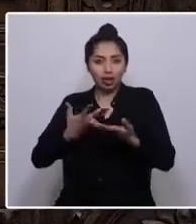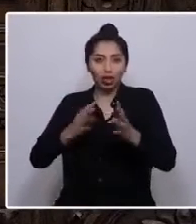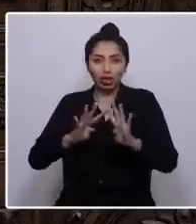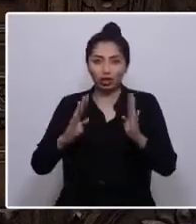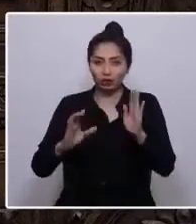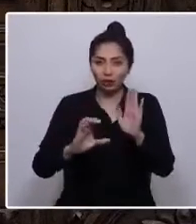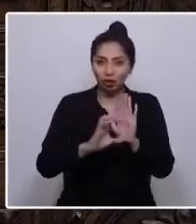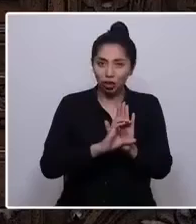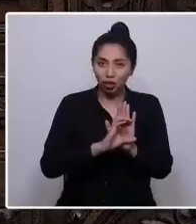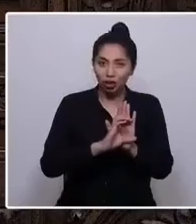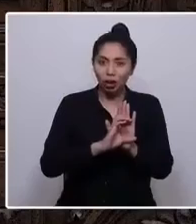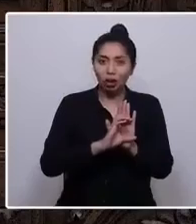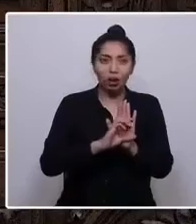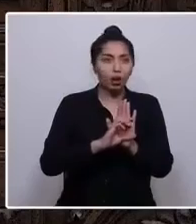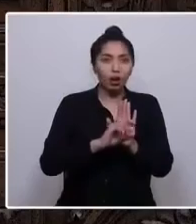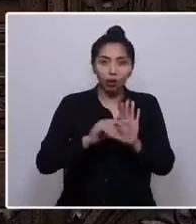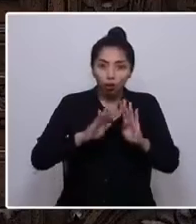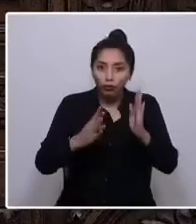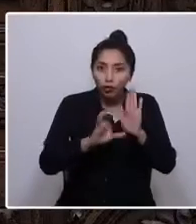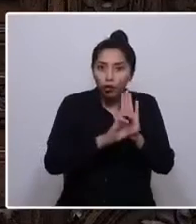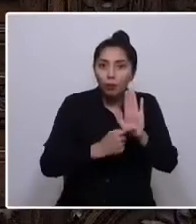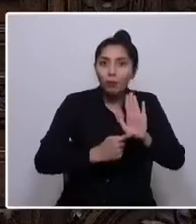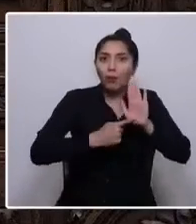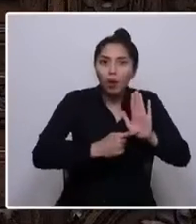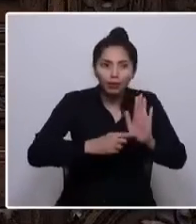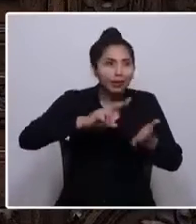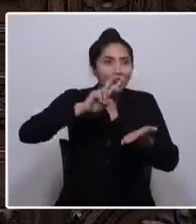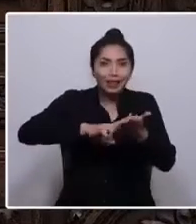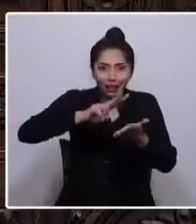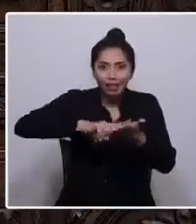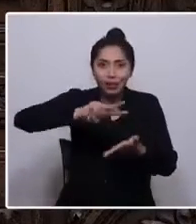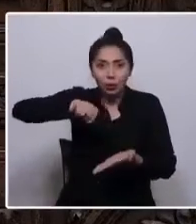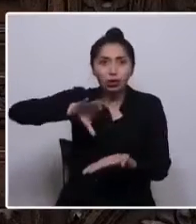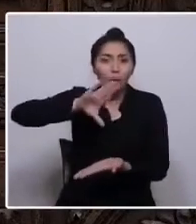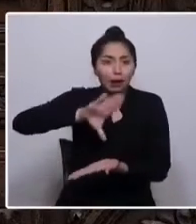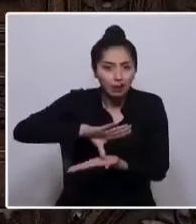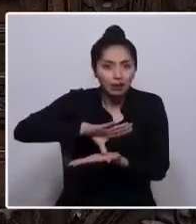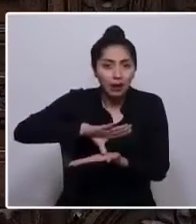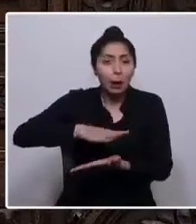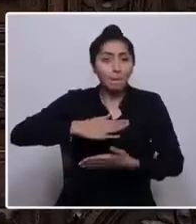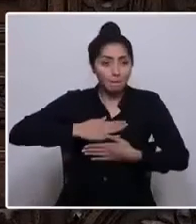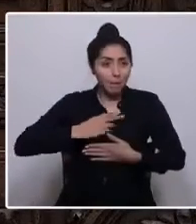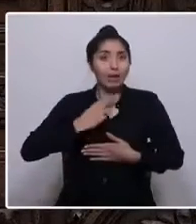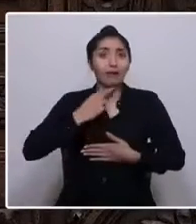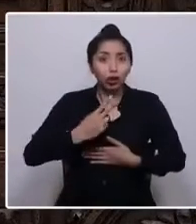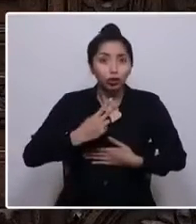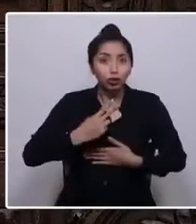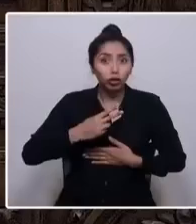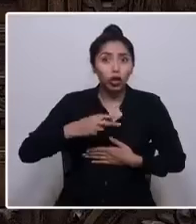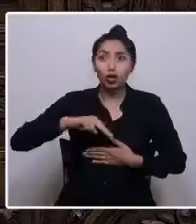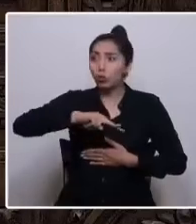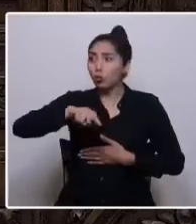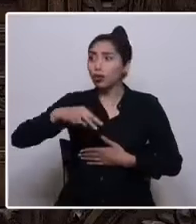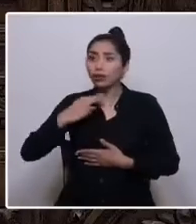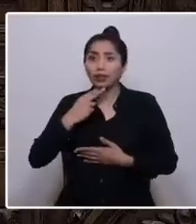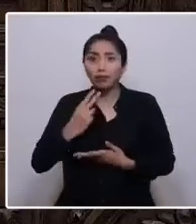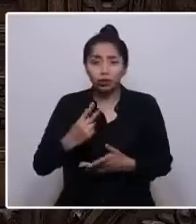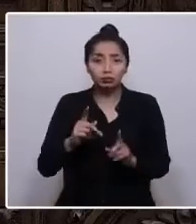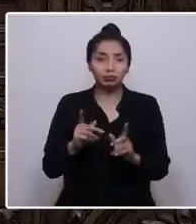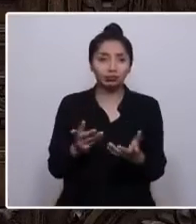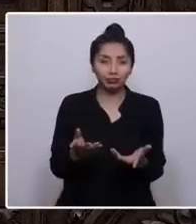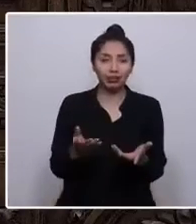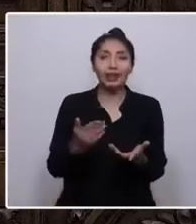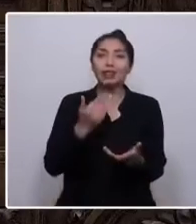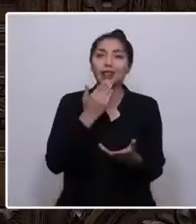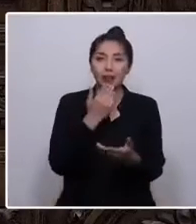muestra tan real de nuestro país y nuestra voz, mi voz, no es nuestra, sino que sobre todo de